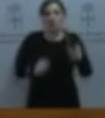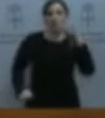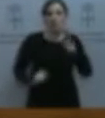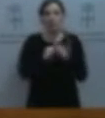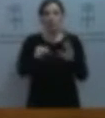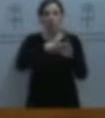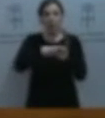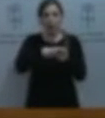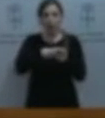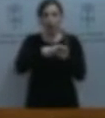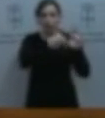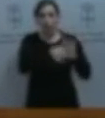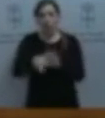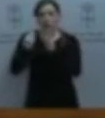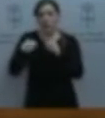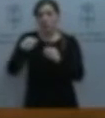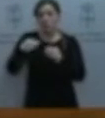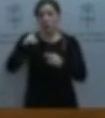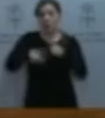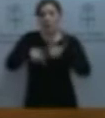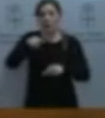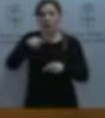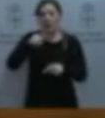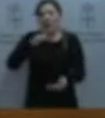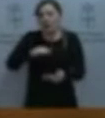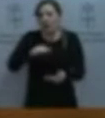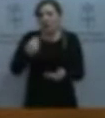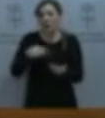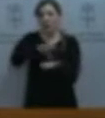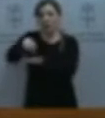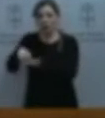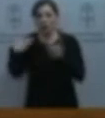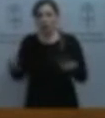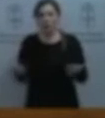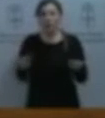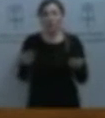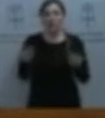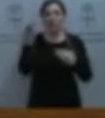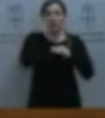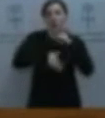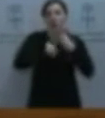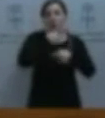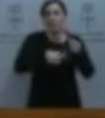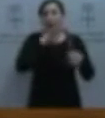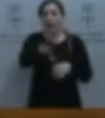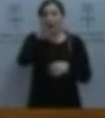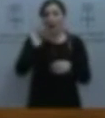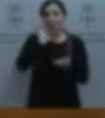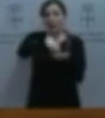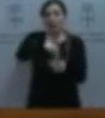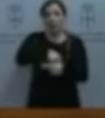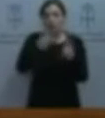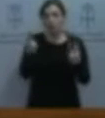plazas en consonancia con la capacidad real de los centros y no coartando la posibilidad de las familias a elegir un centro público y